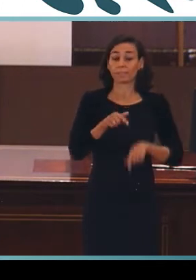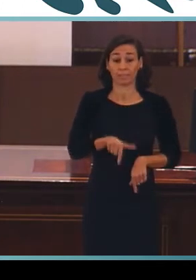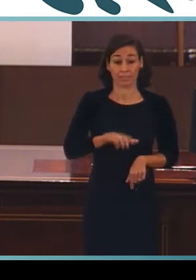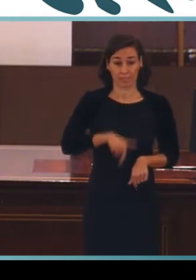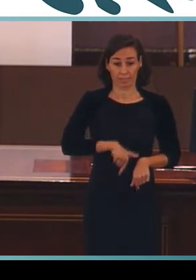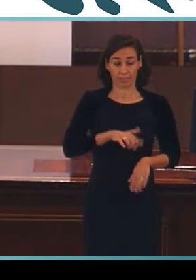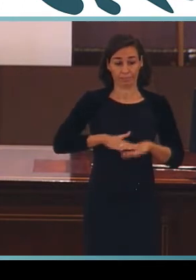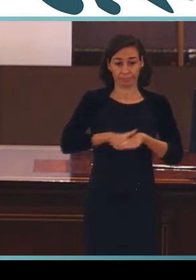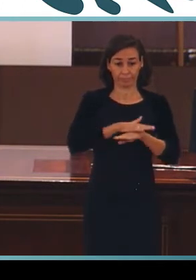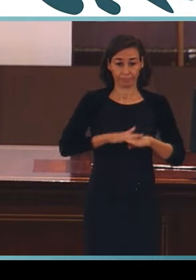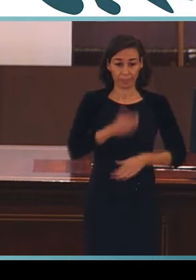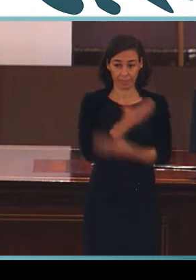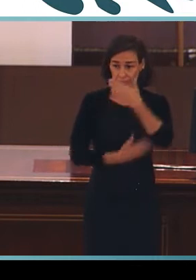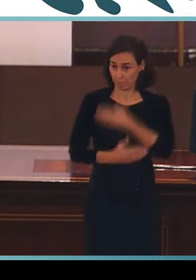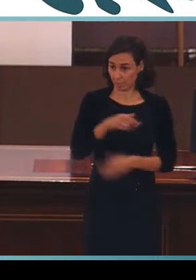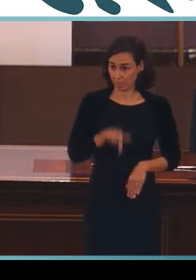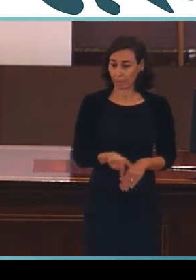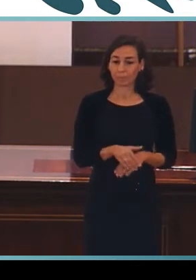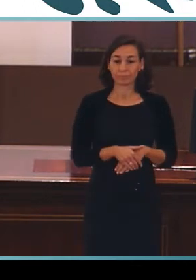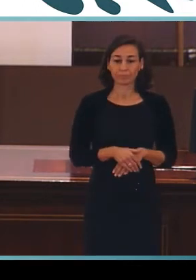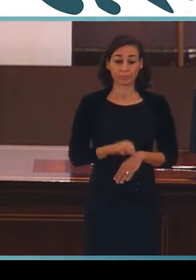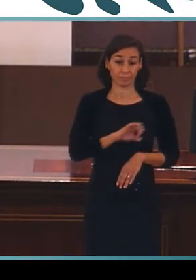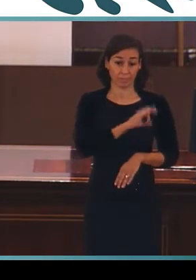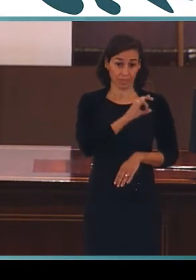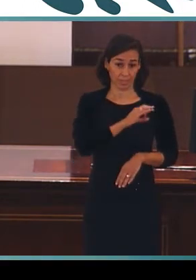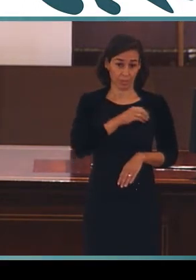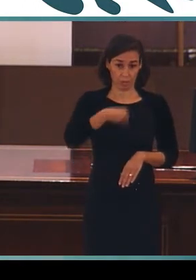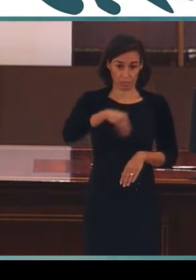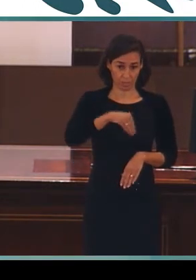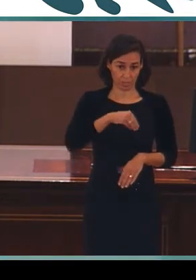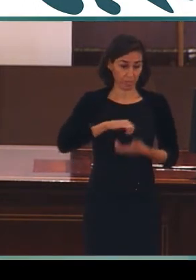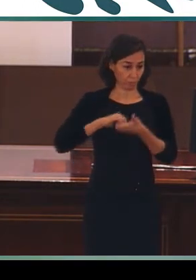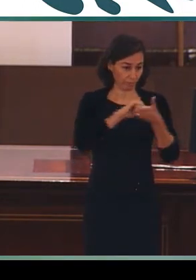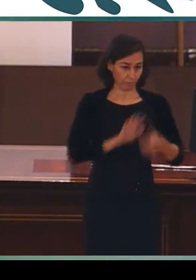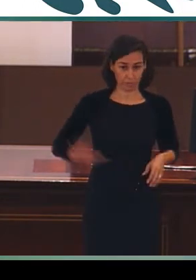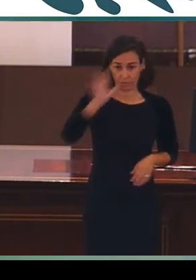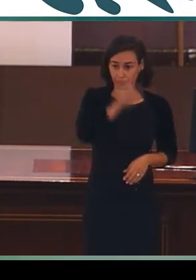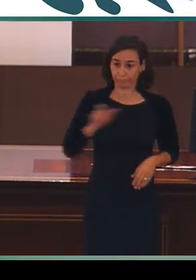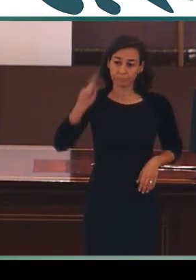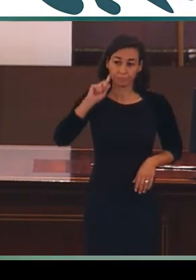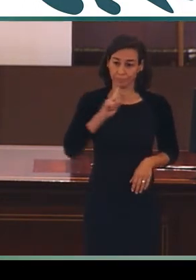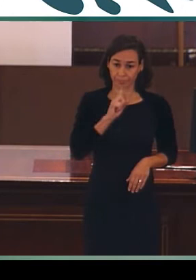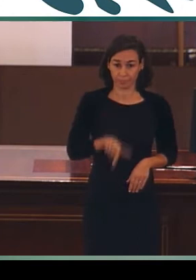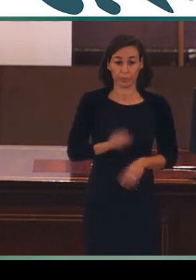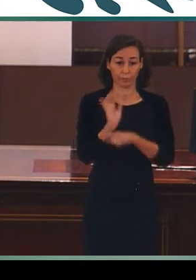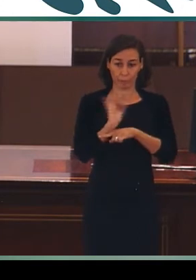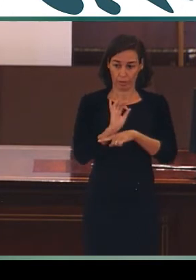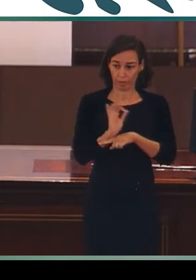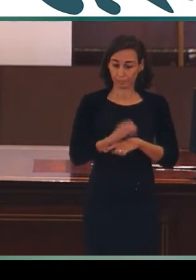Patronato sobre Discapacidad. Señora Presidenta de la Confederación Estatal de Personas Sordas y de su fundación.